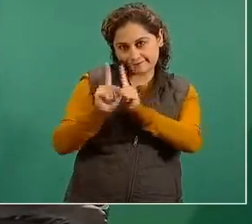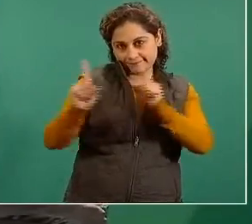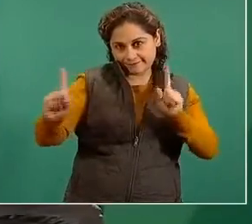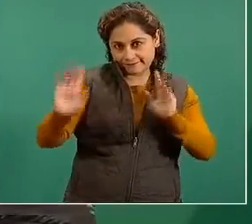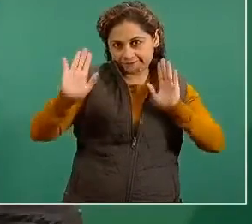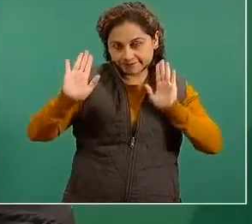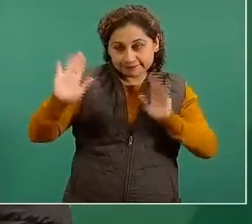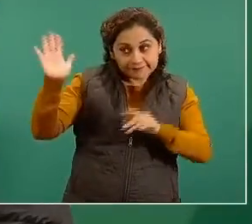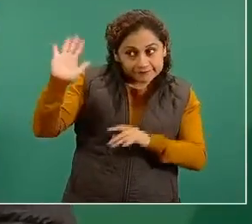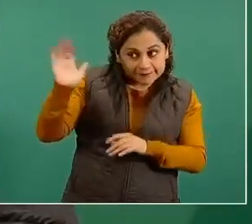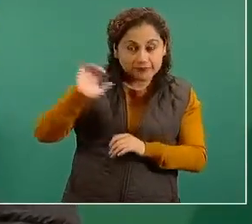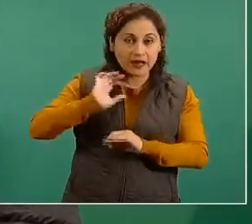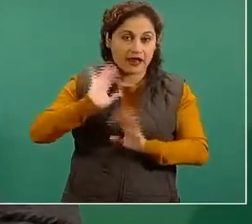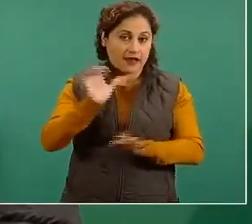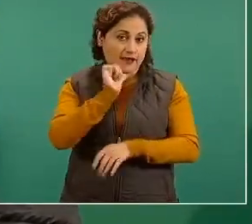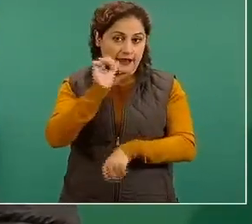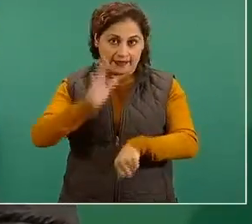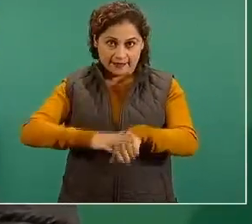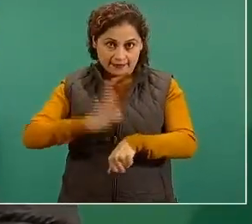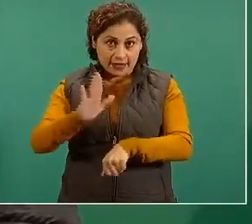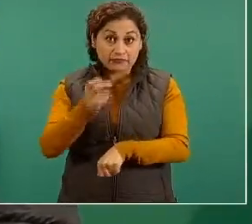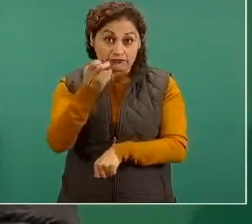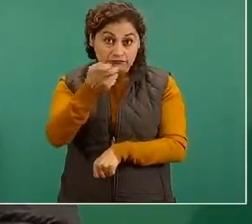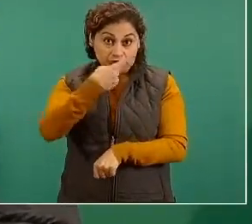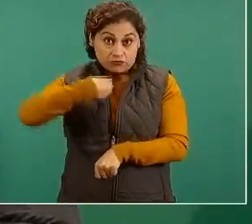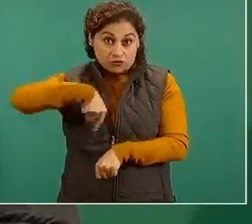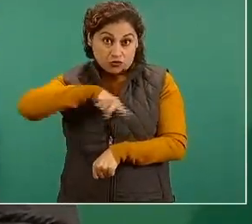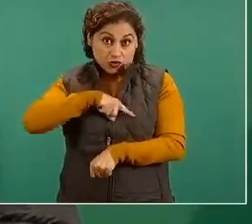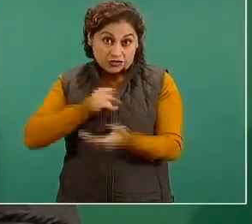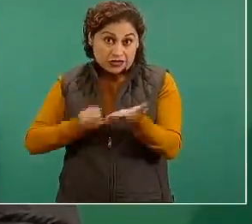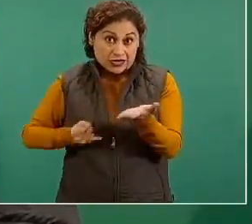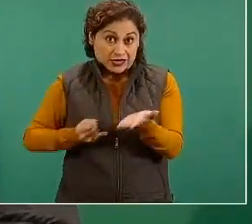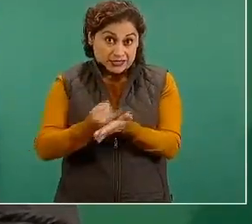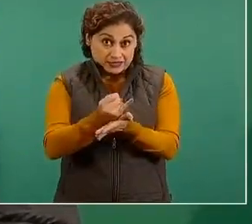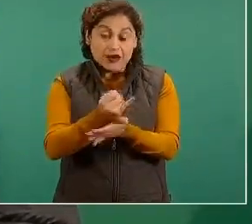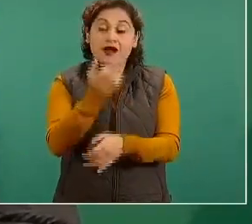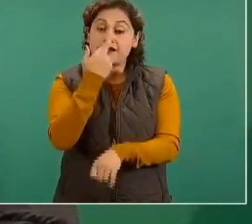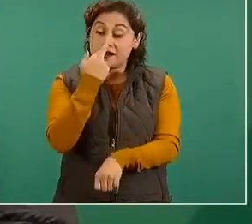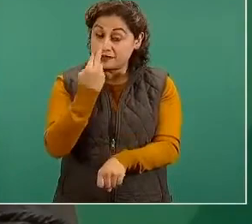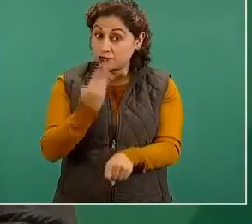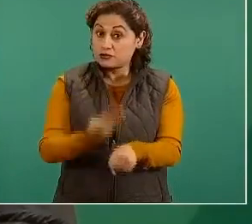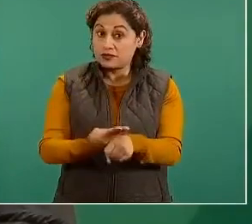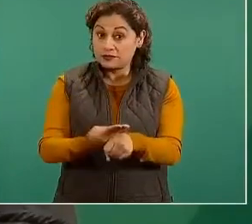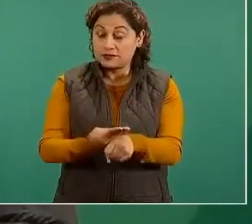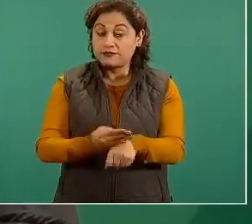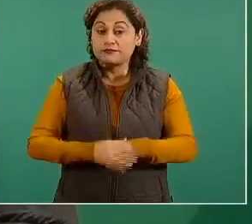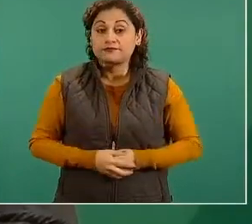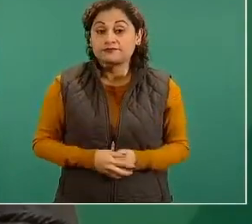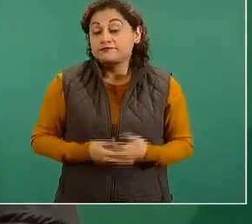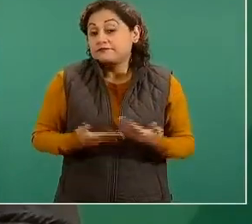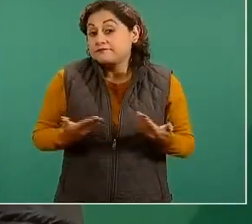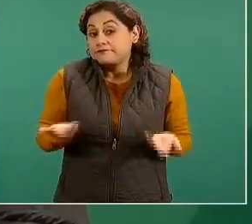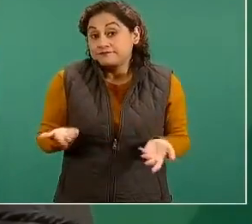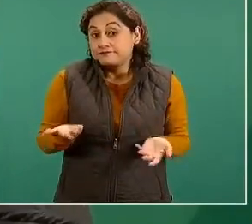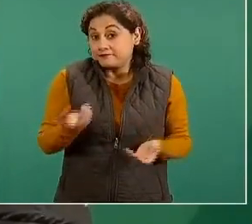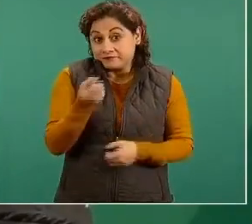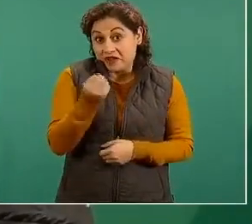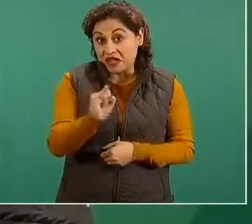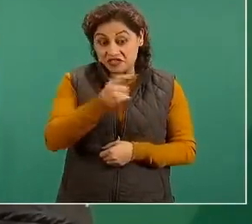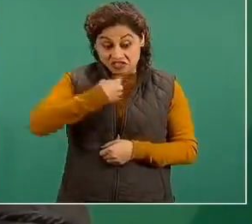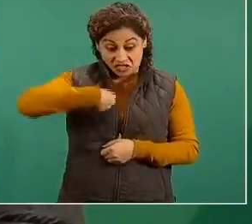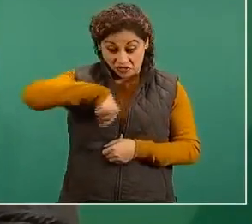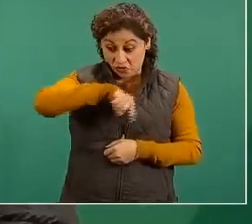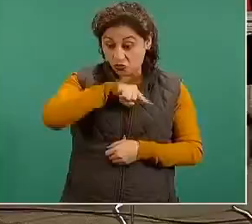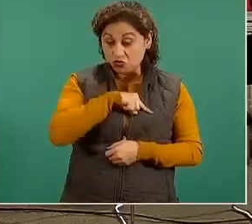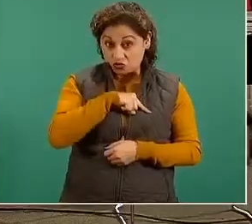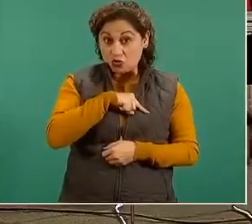este distanciamiento físico entre personas. Y pues son nuestras manos las que van a cerrar las